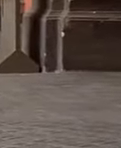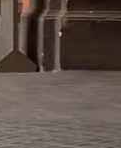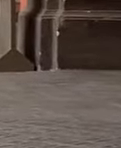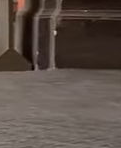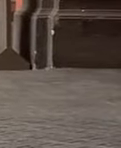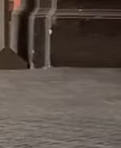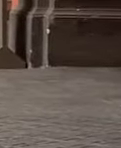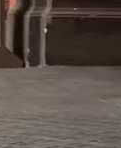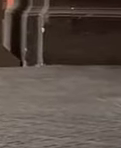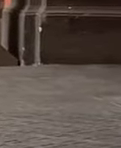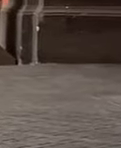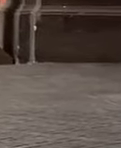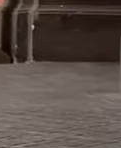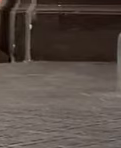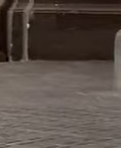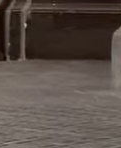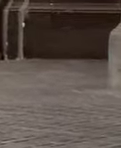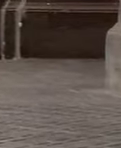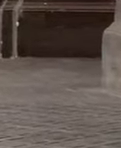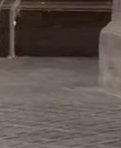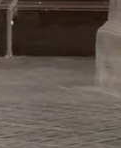¿Cuánto te puede imaginar?